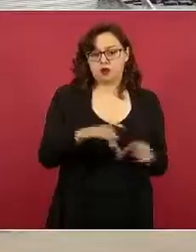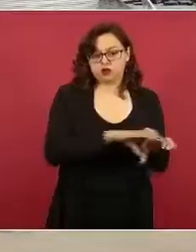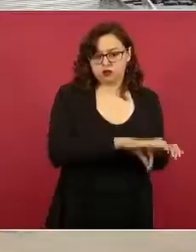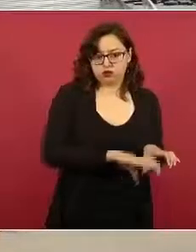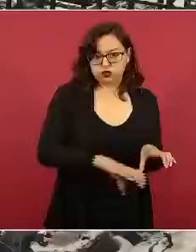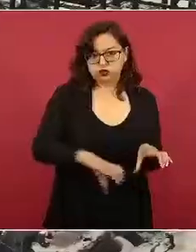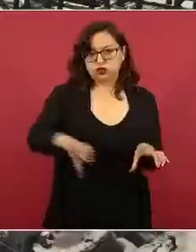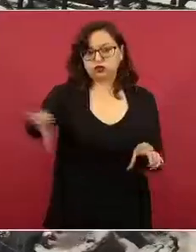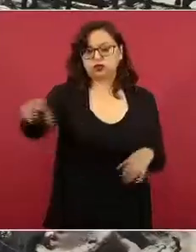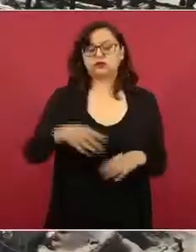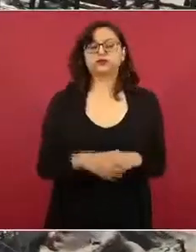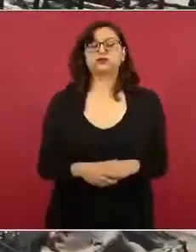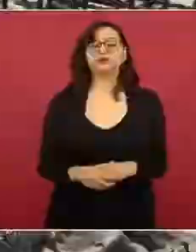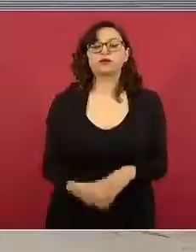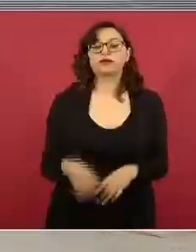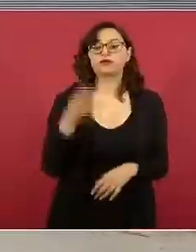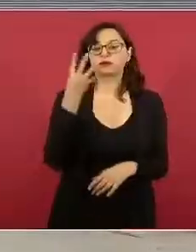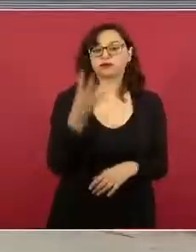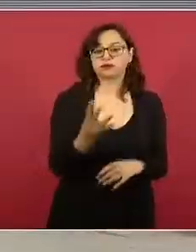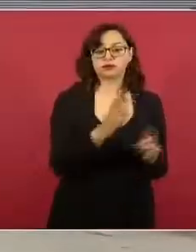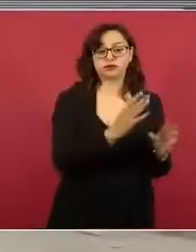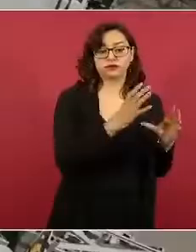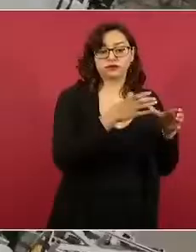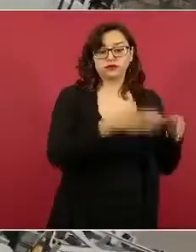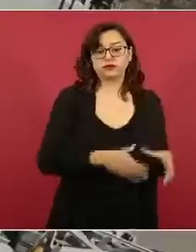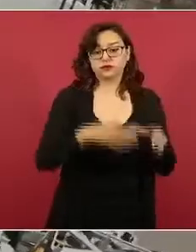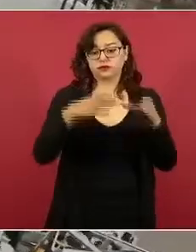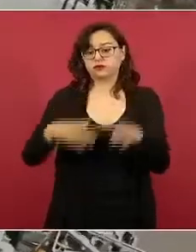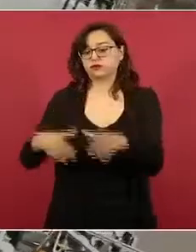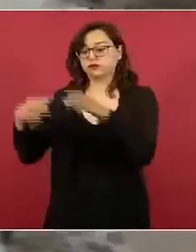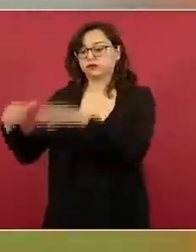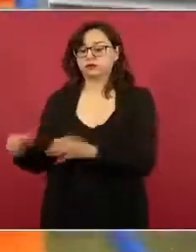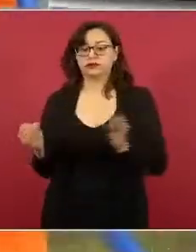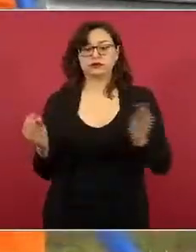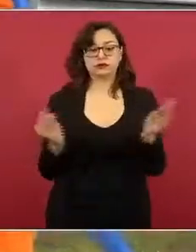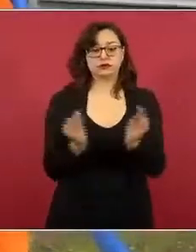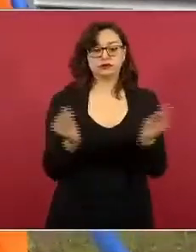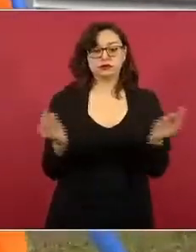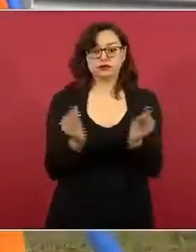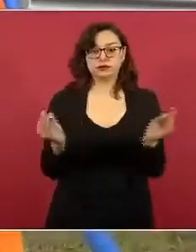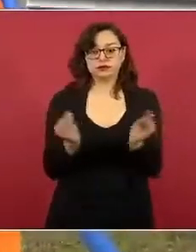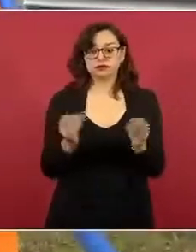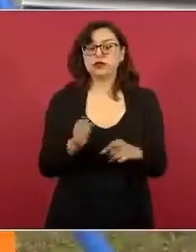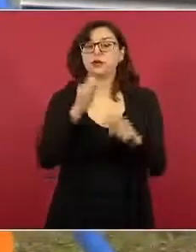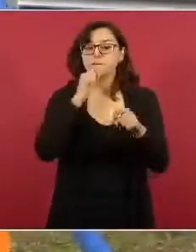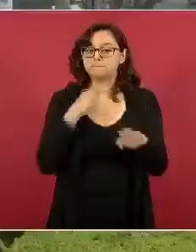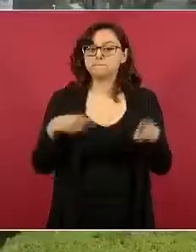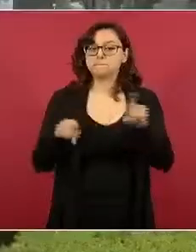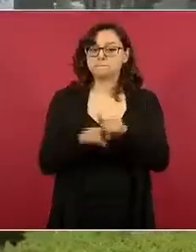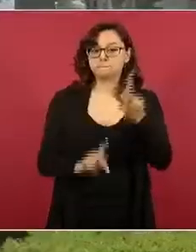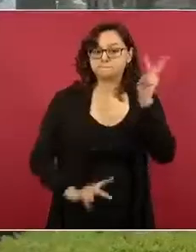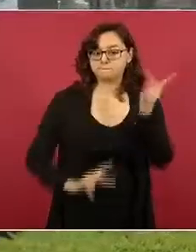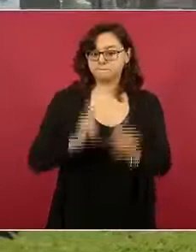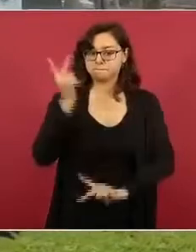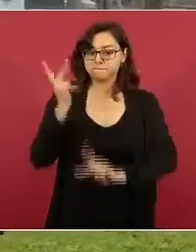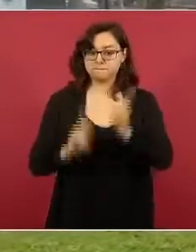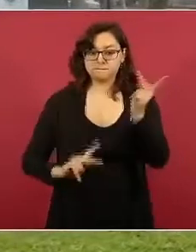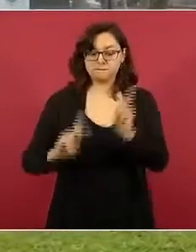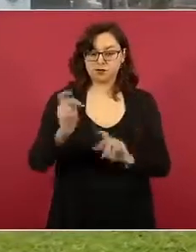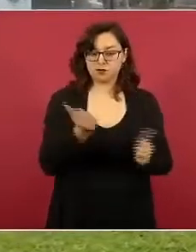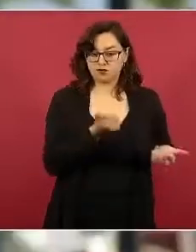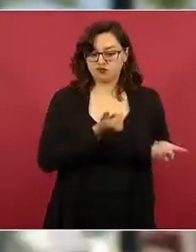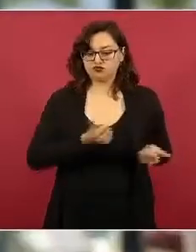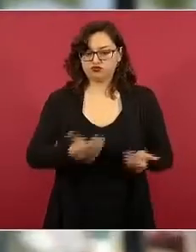reviste las cuatro torres de enfriamiento y se trabaja en el habilitado de tubería. Continúa el traslado de plantas de ornato desde el vivero hasta las